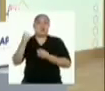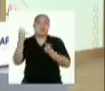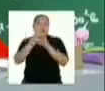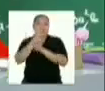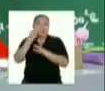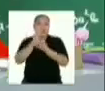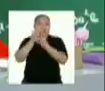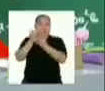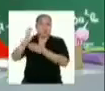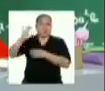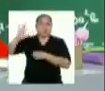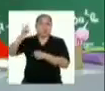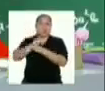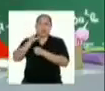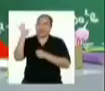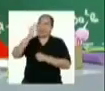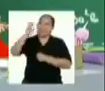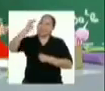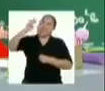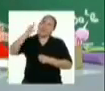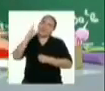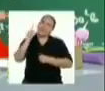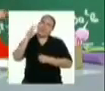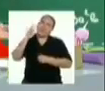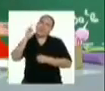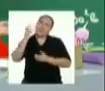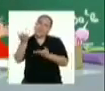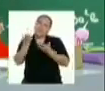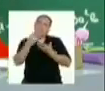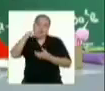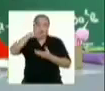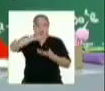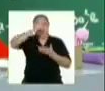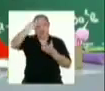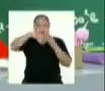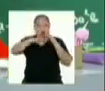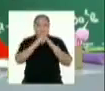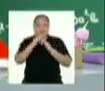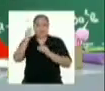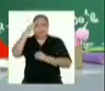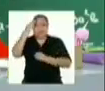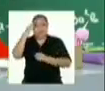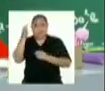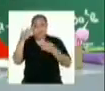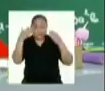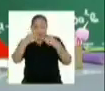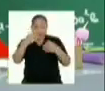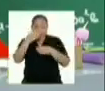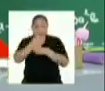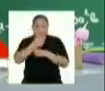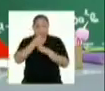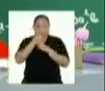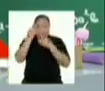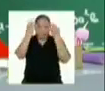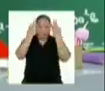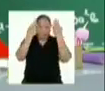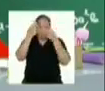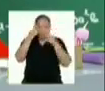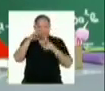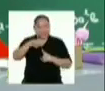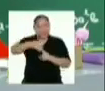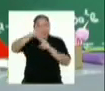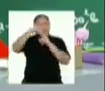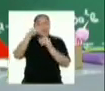trabajo creativo. Hola David Medina, bienvenido a Aprendo en Casa. Sabemos que te dedicas a la creatividad y especialmente